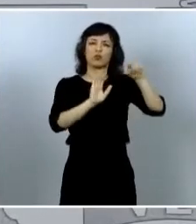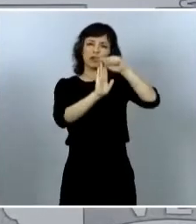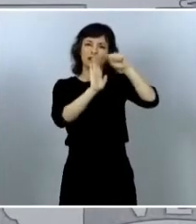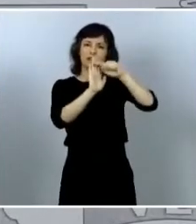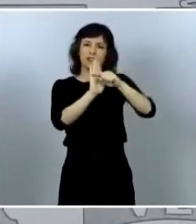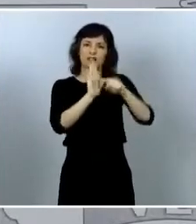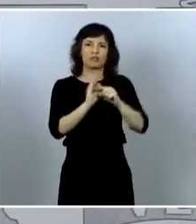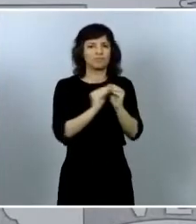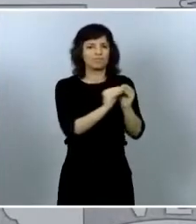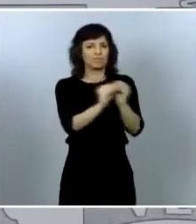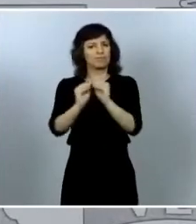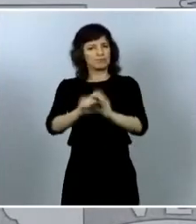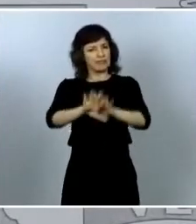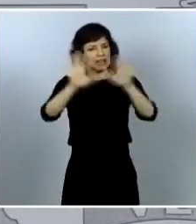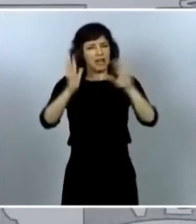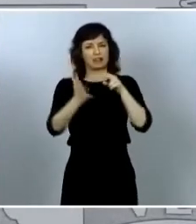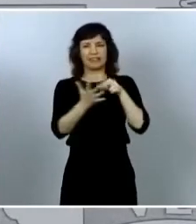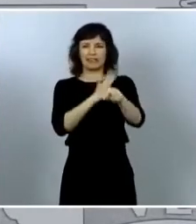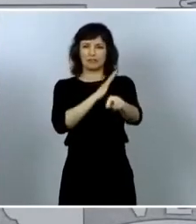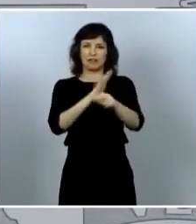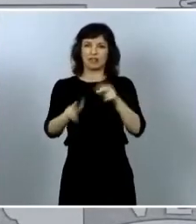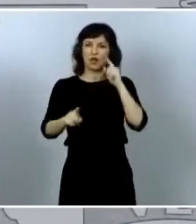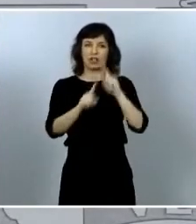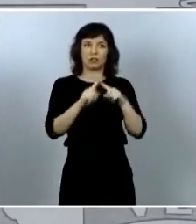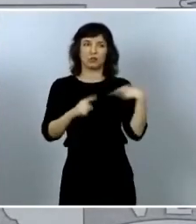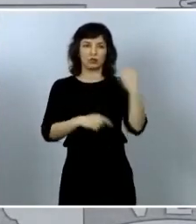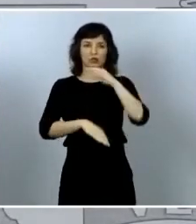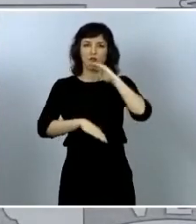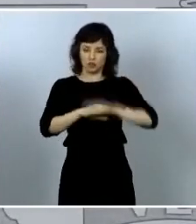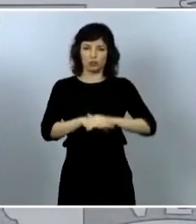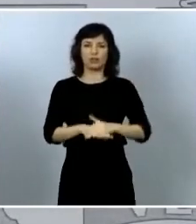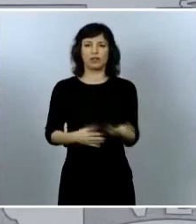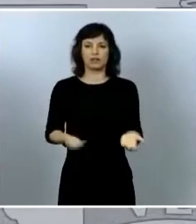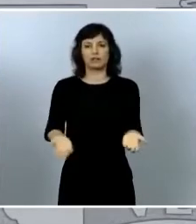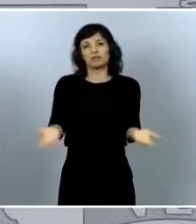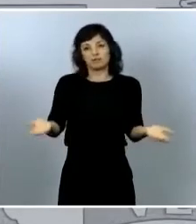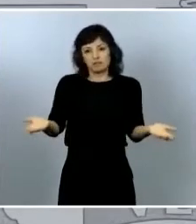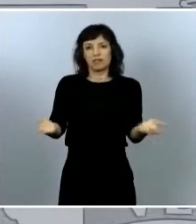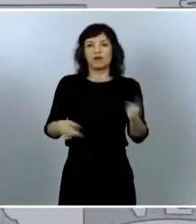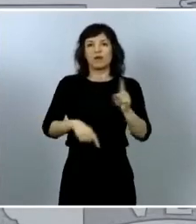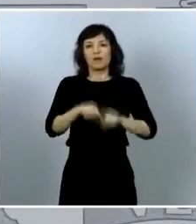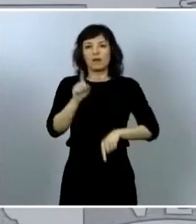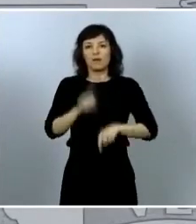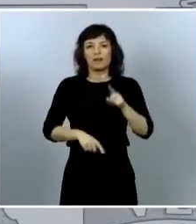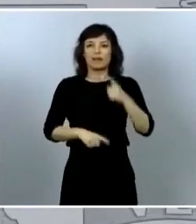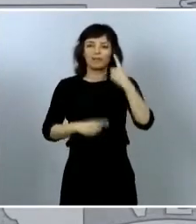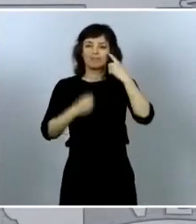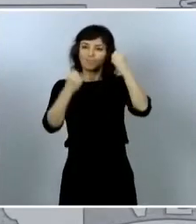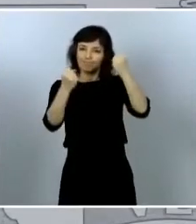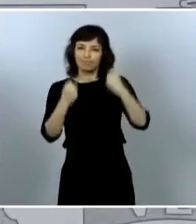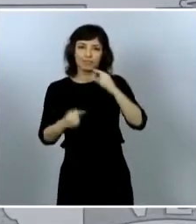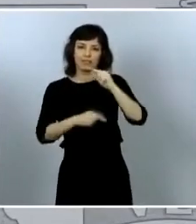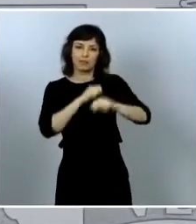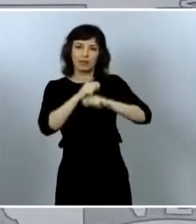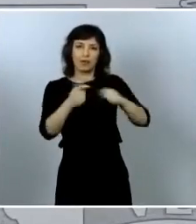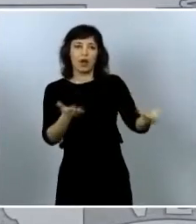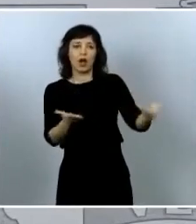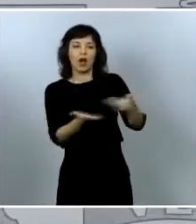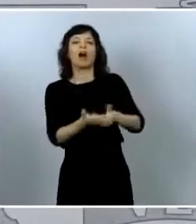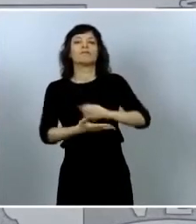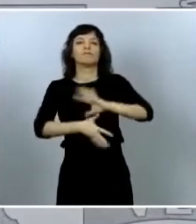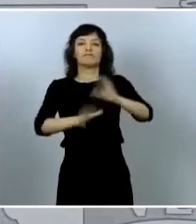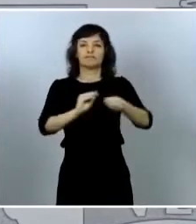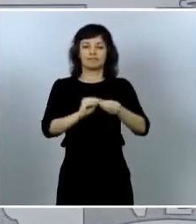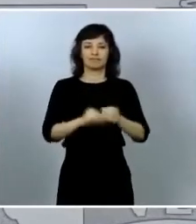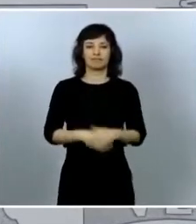claros transparentes en base a lógicamente el aporte de los expertos epidemiólogos en el caso de las fronteras exteriores